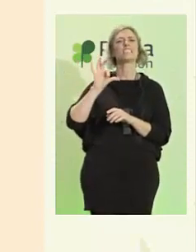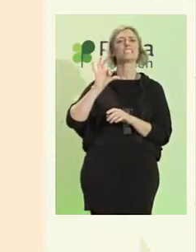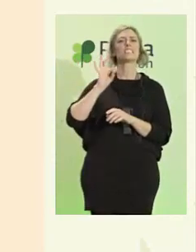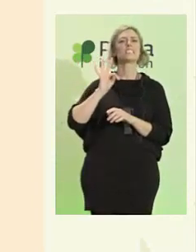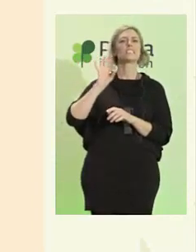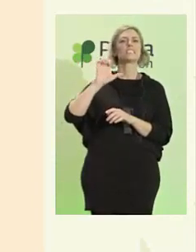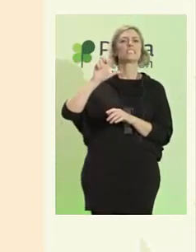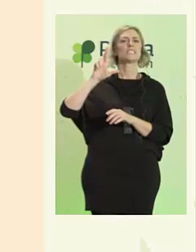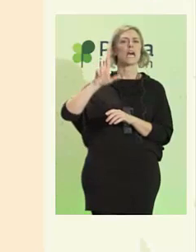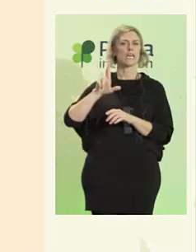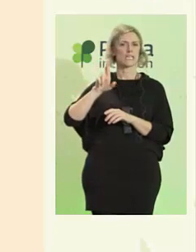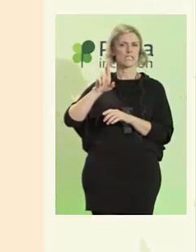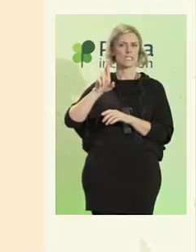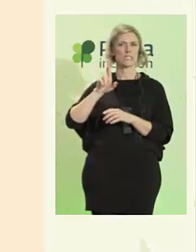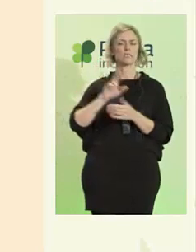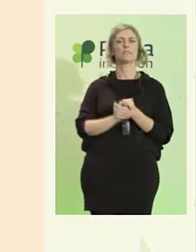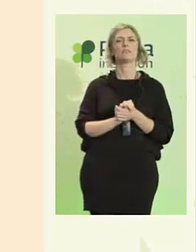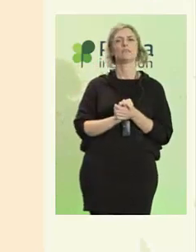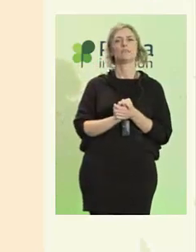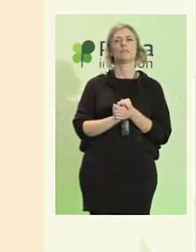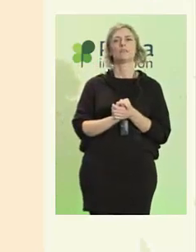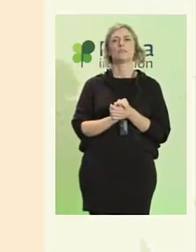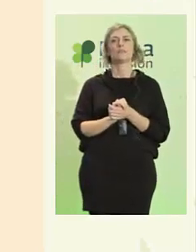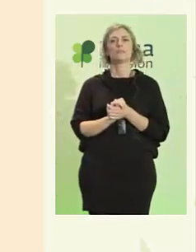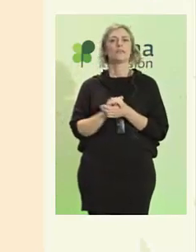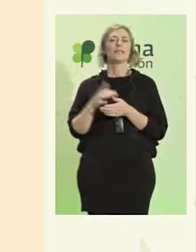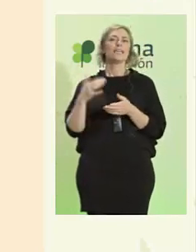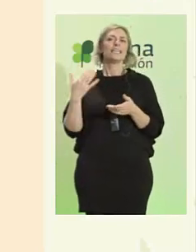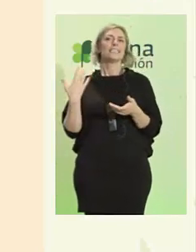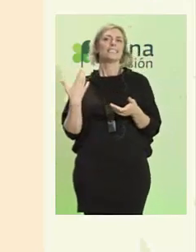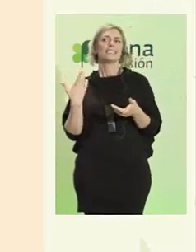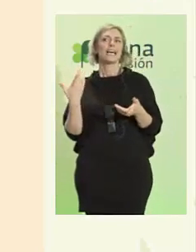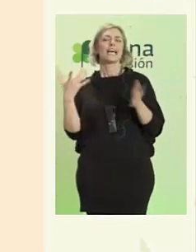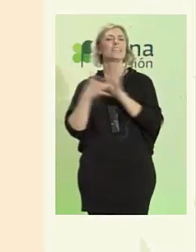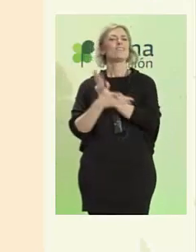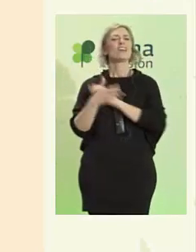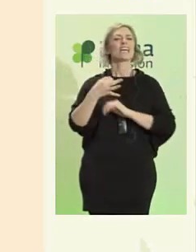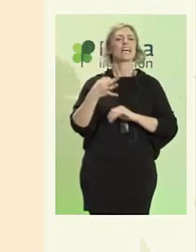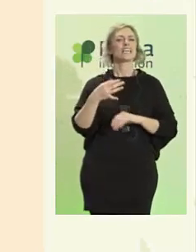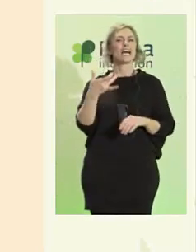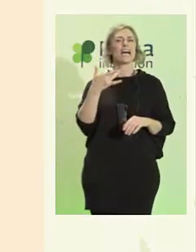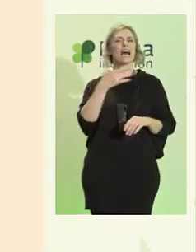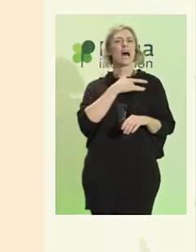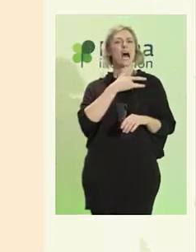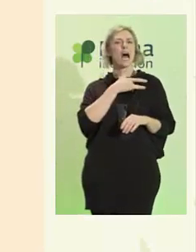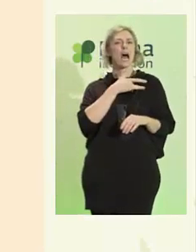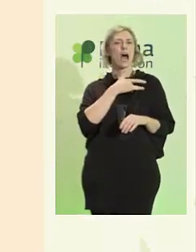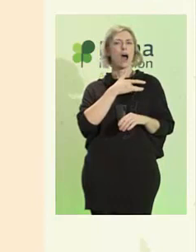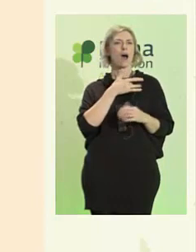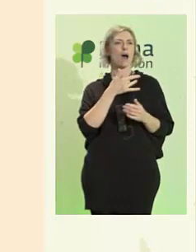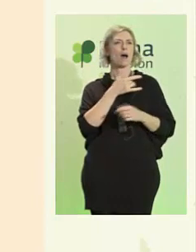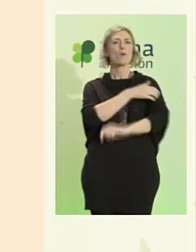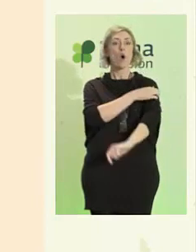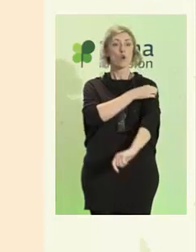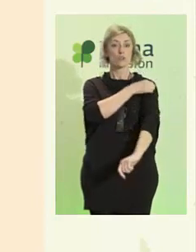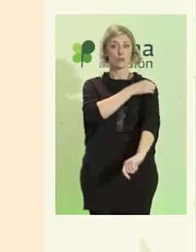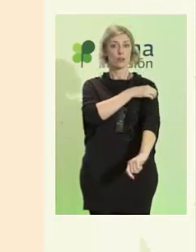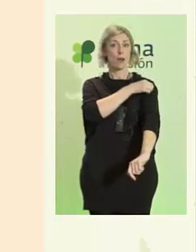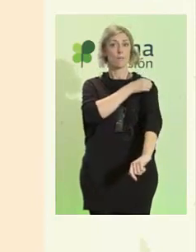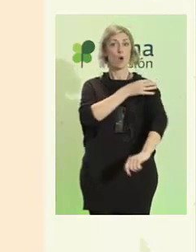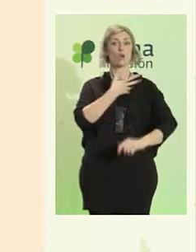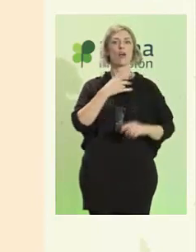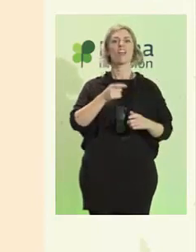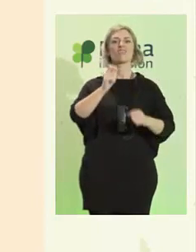que representa precisamente el amor. que nos da valor, lo que nos hace ser valientes es el amor